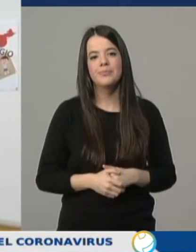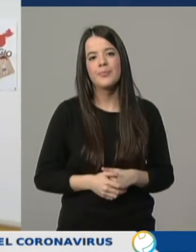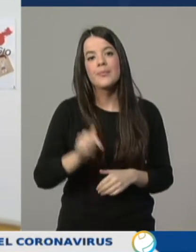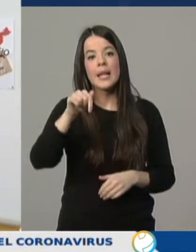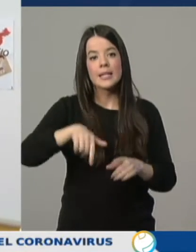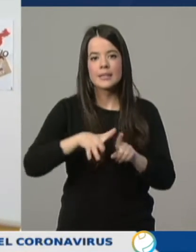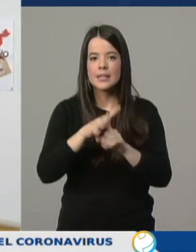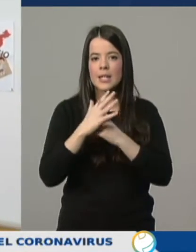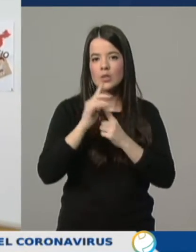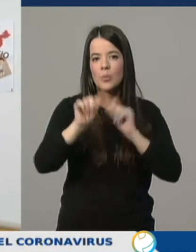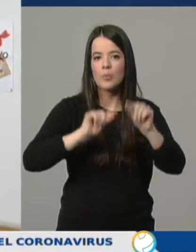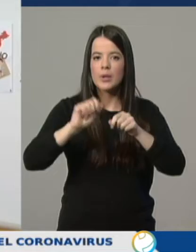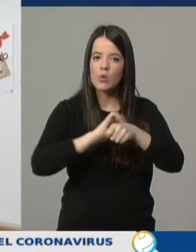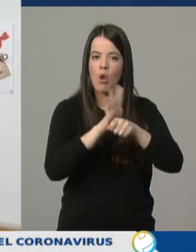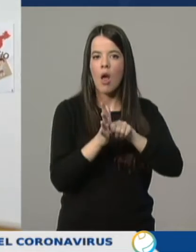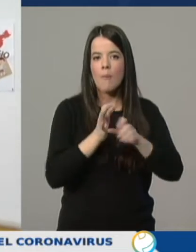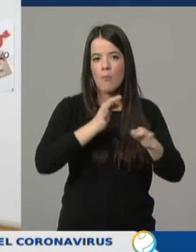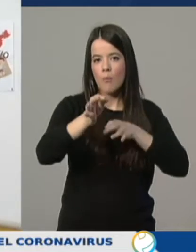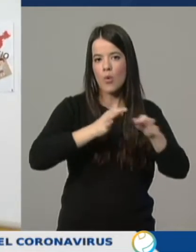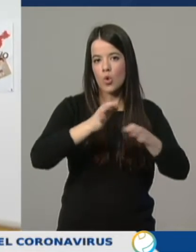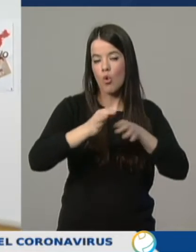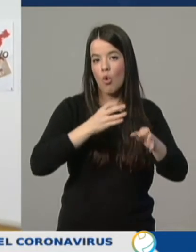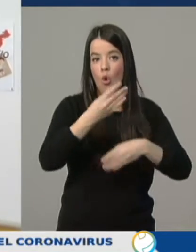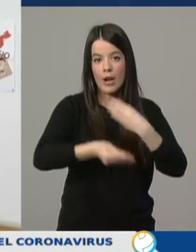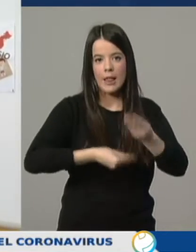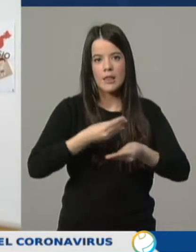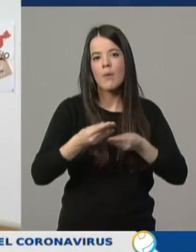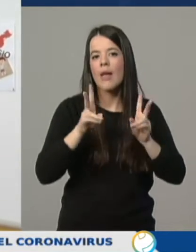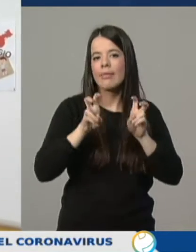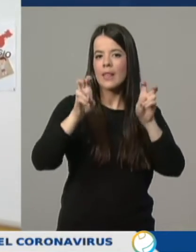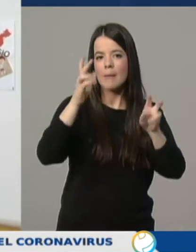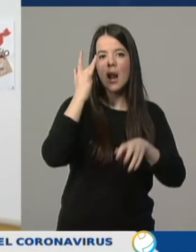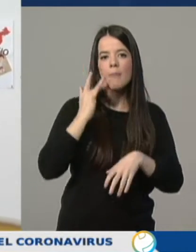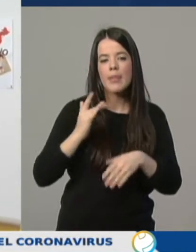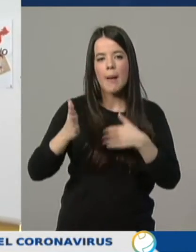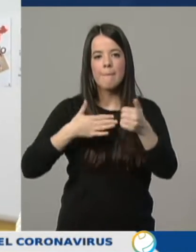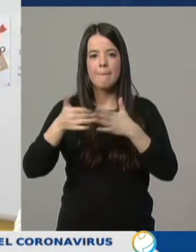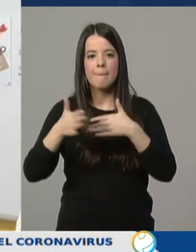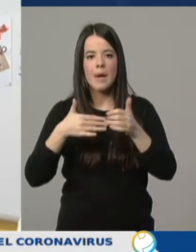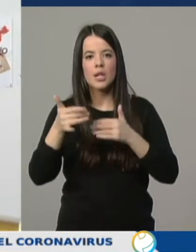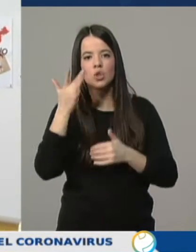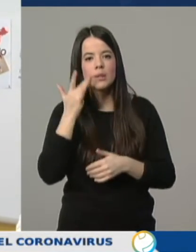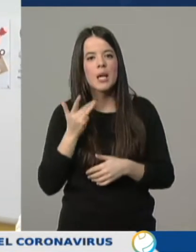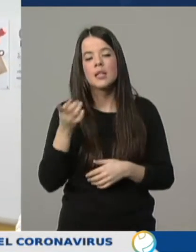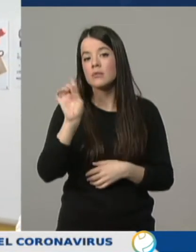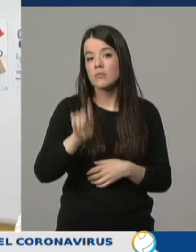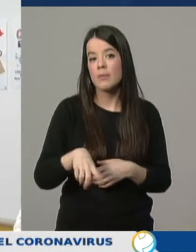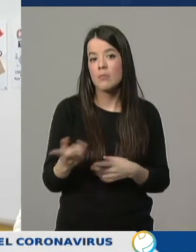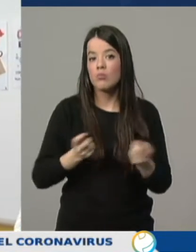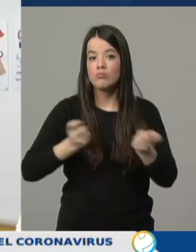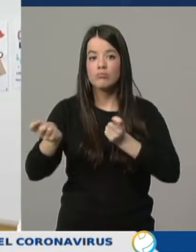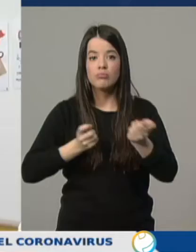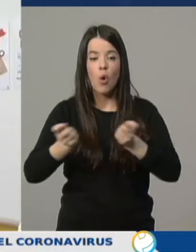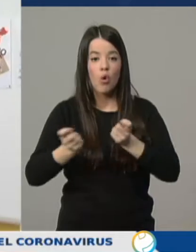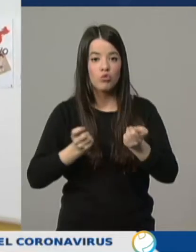realizar el protocolo de actuación... ...en el de la limpieza, higiene de manos y controlar todo lo que podemos